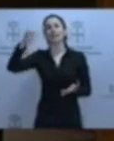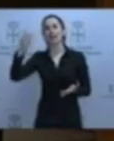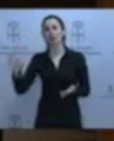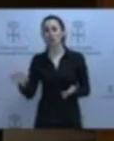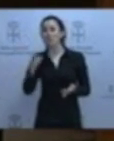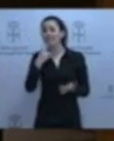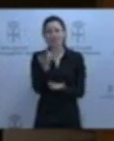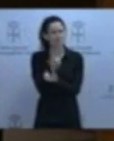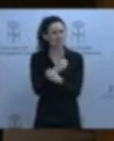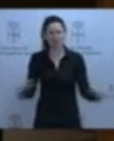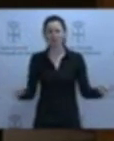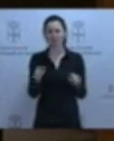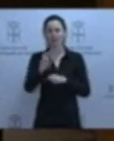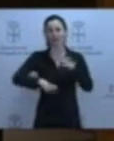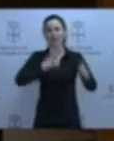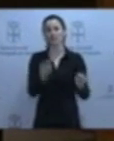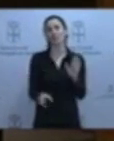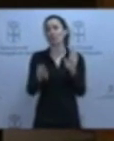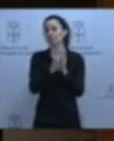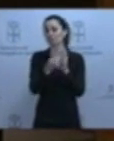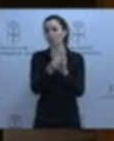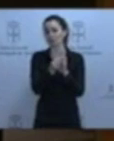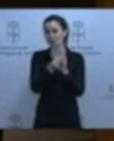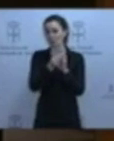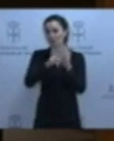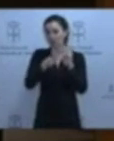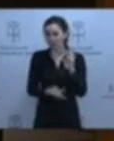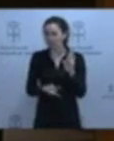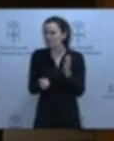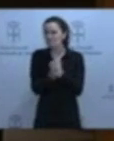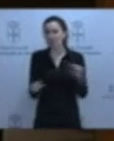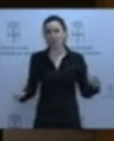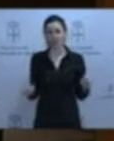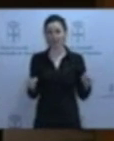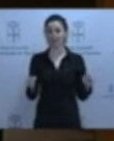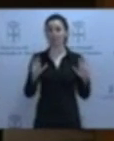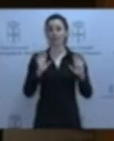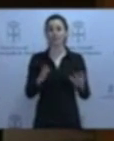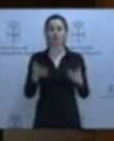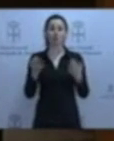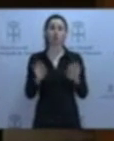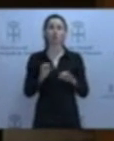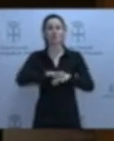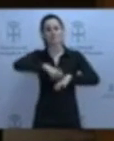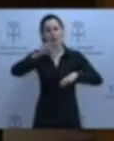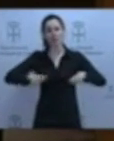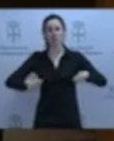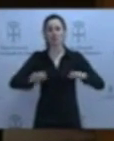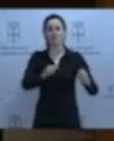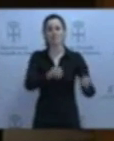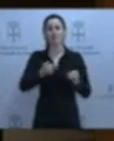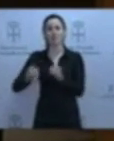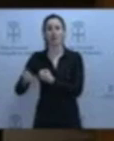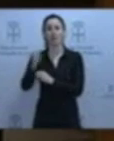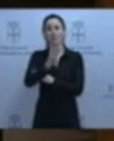que no es posible seguramente una reforma constitucional de largo aliento si se mantiene una mayoría de bloqueo por parte del Partido